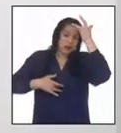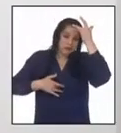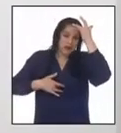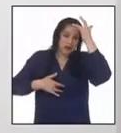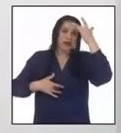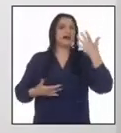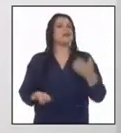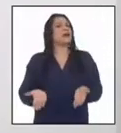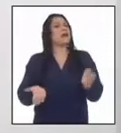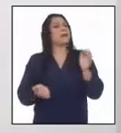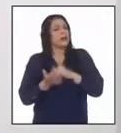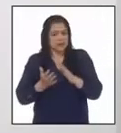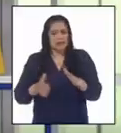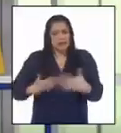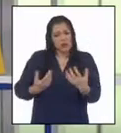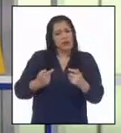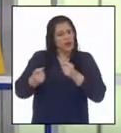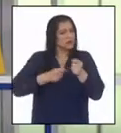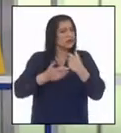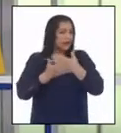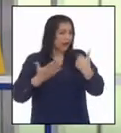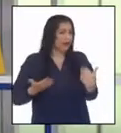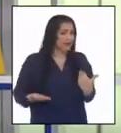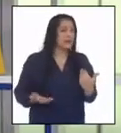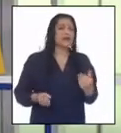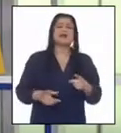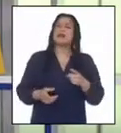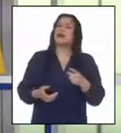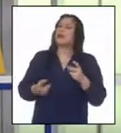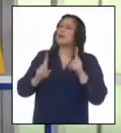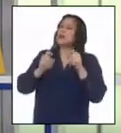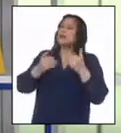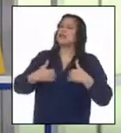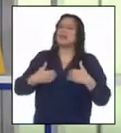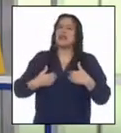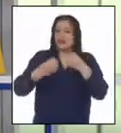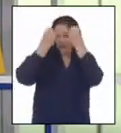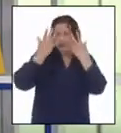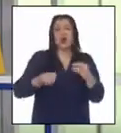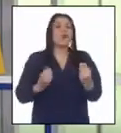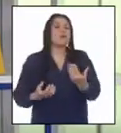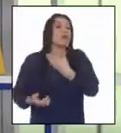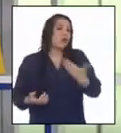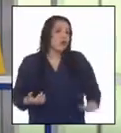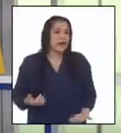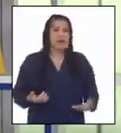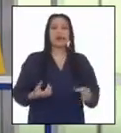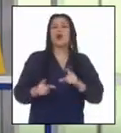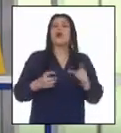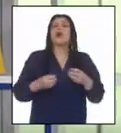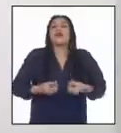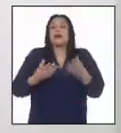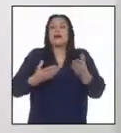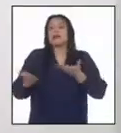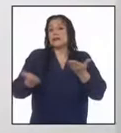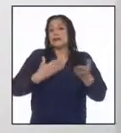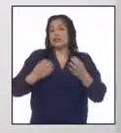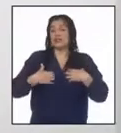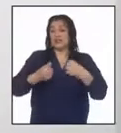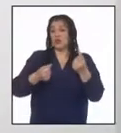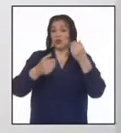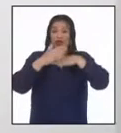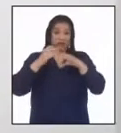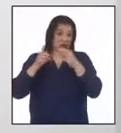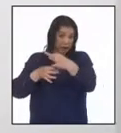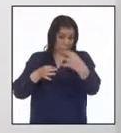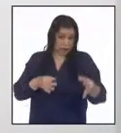en su gran mayoría evitables. Profesora, ¿se tiene información de cómo el Estado atendía a las ciudades del interior del país? La atención